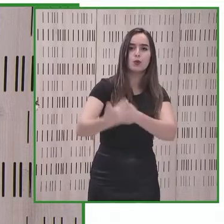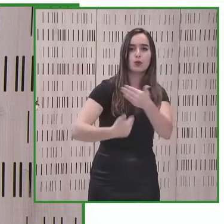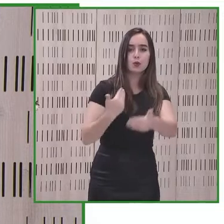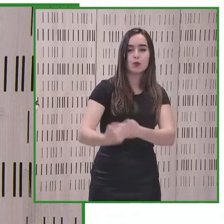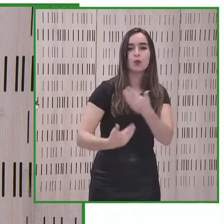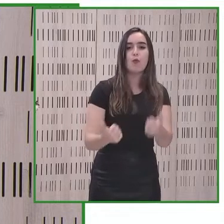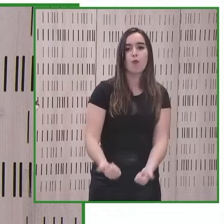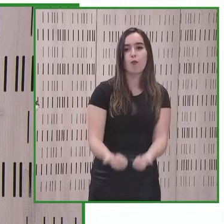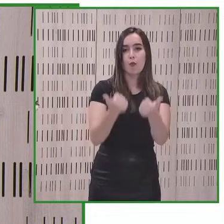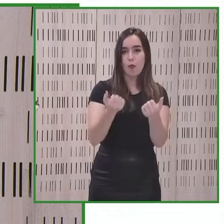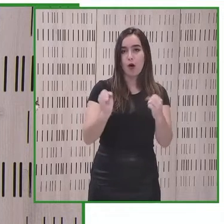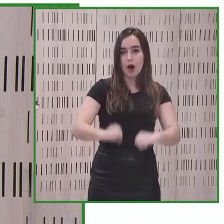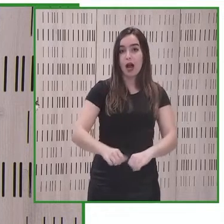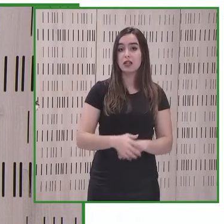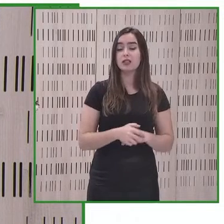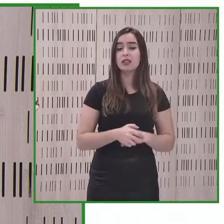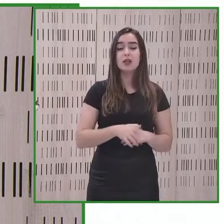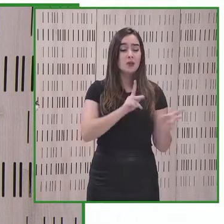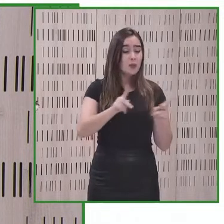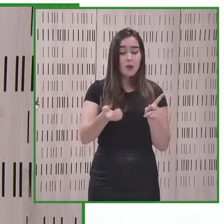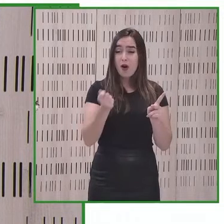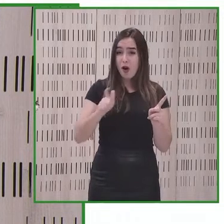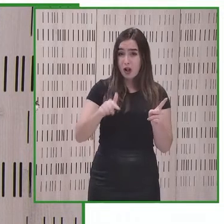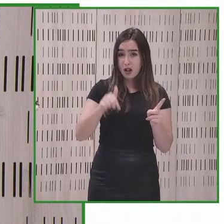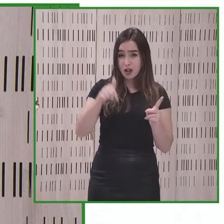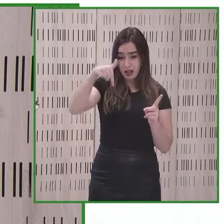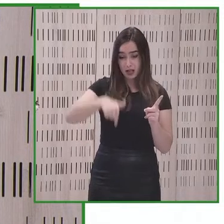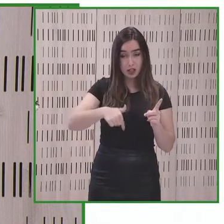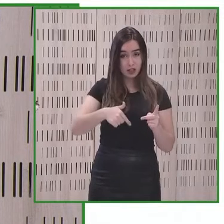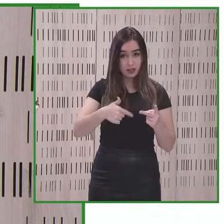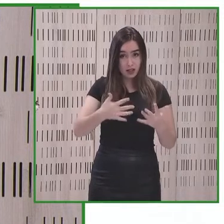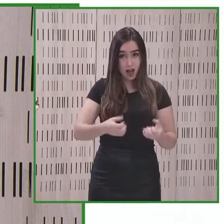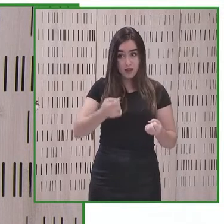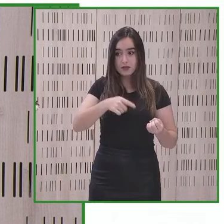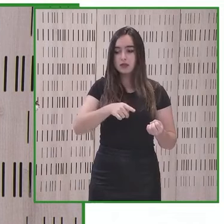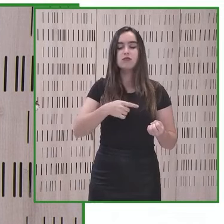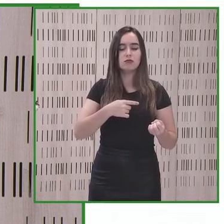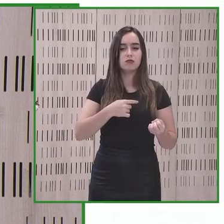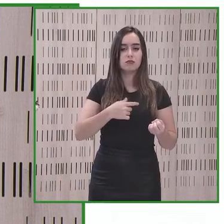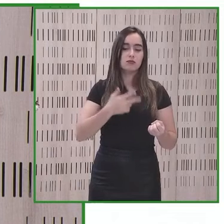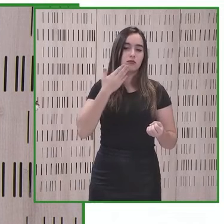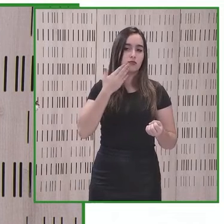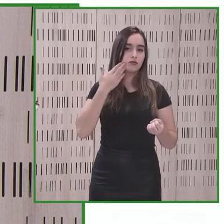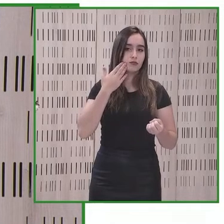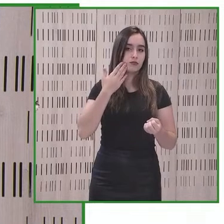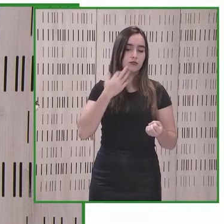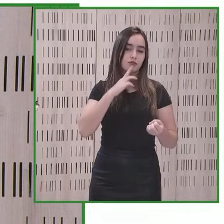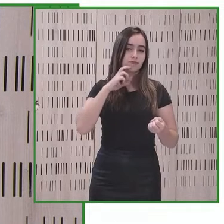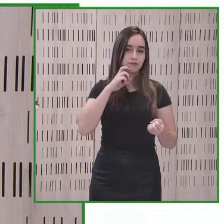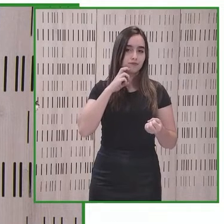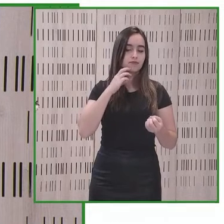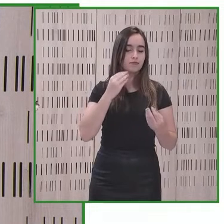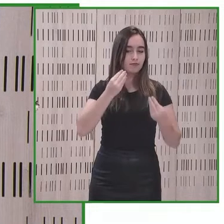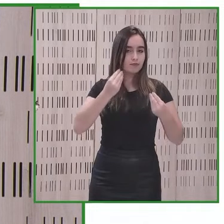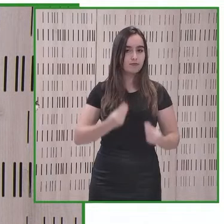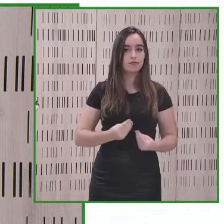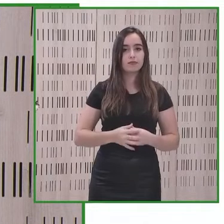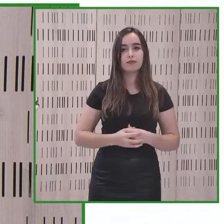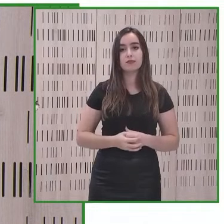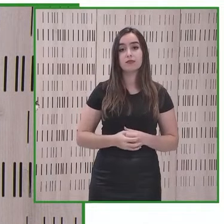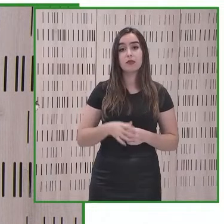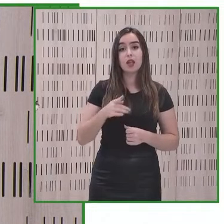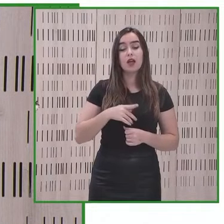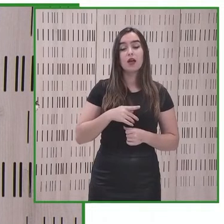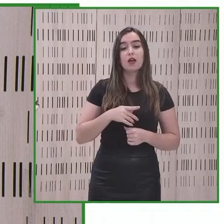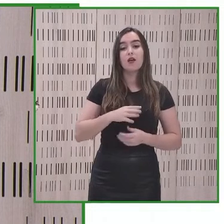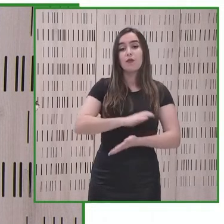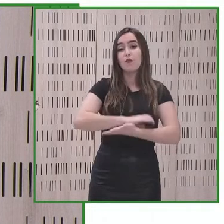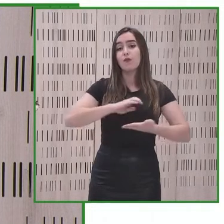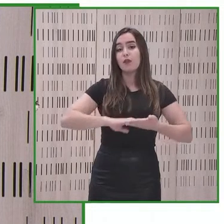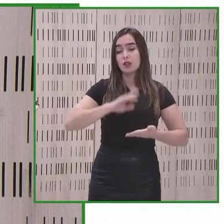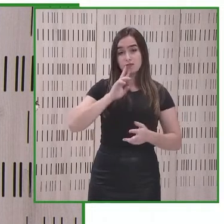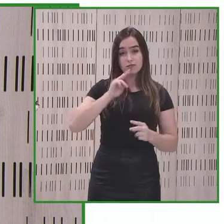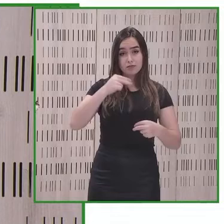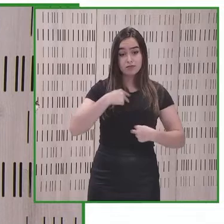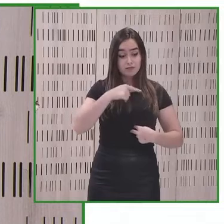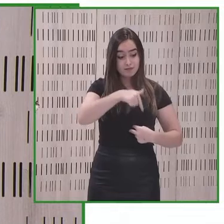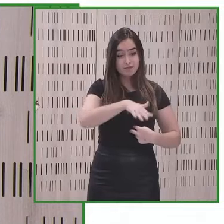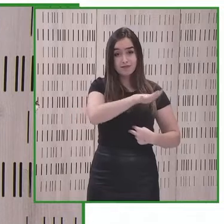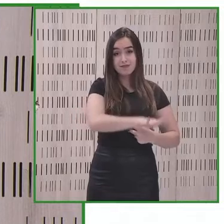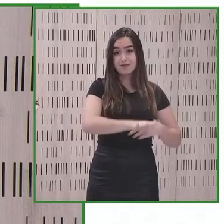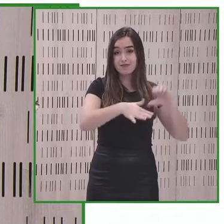que